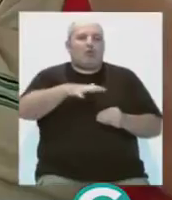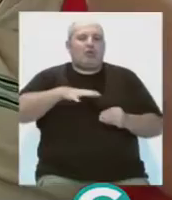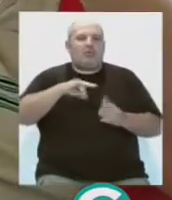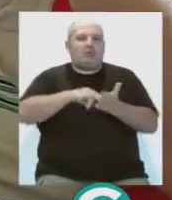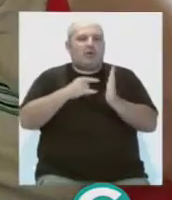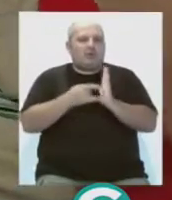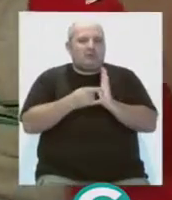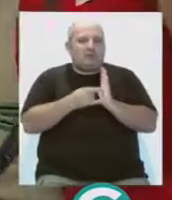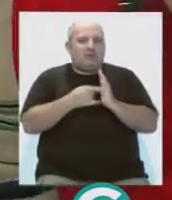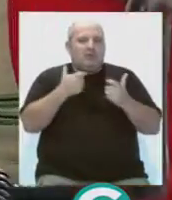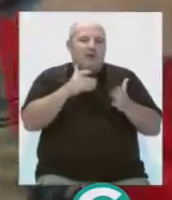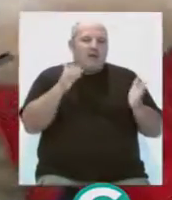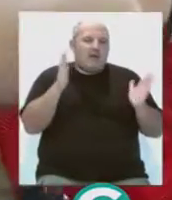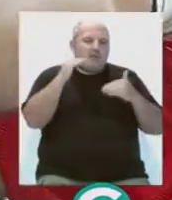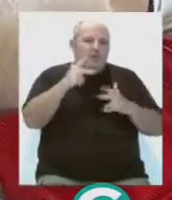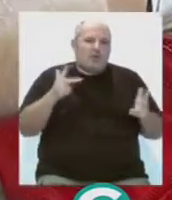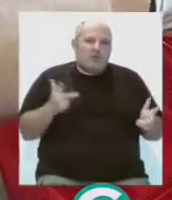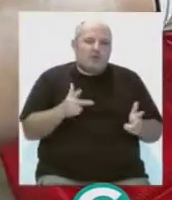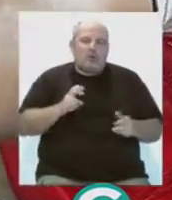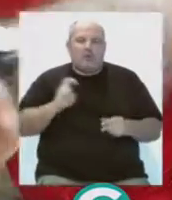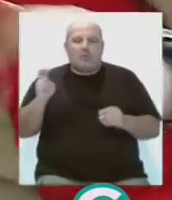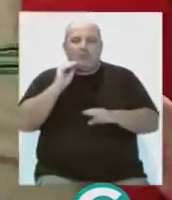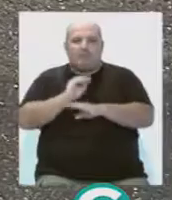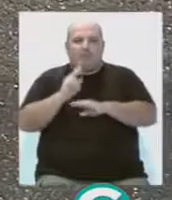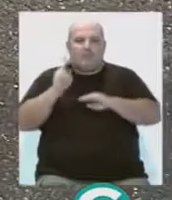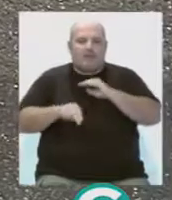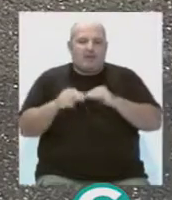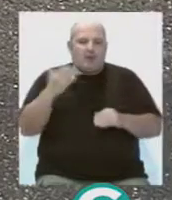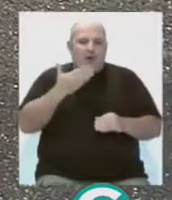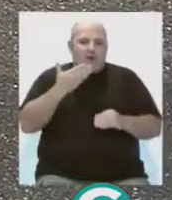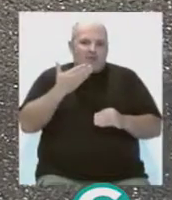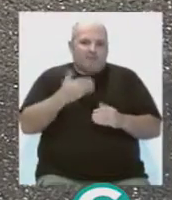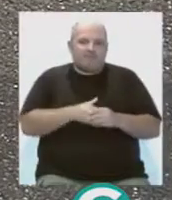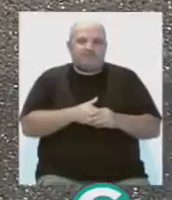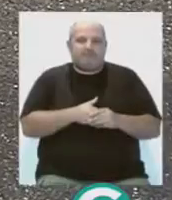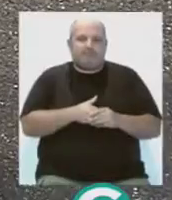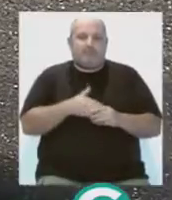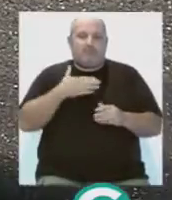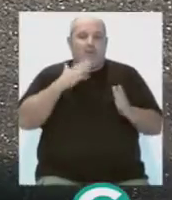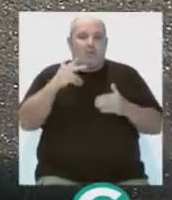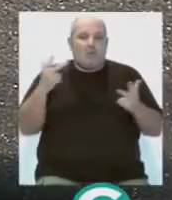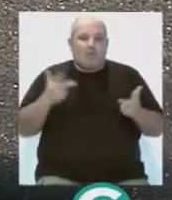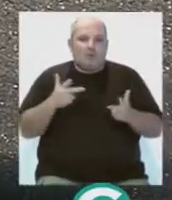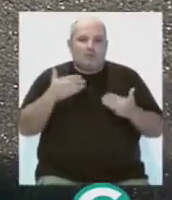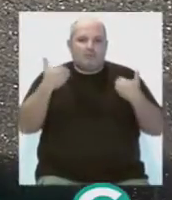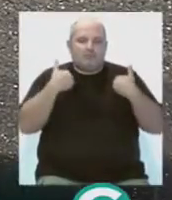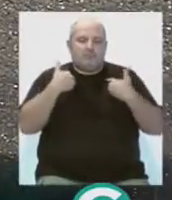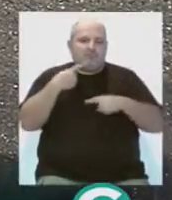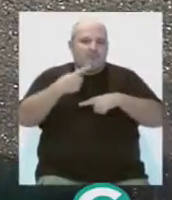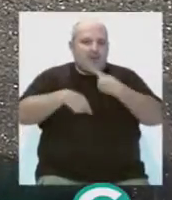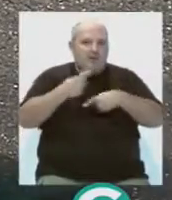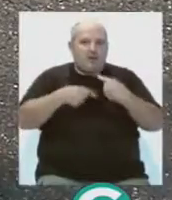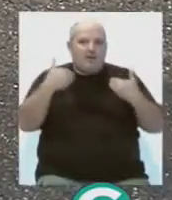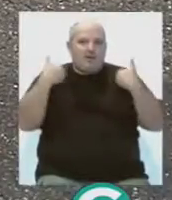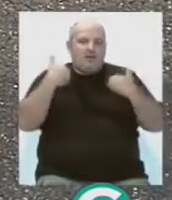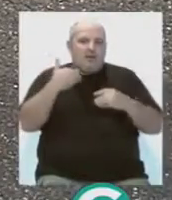dos proyectos, uno de atención urgente y otro de prevención de exclusión escolar. Uno es de atención urgente, va dirigido a familias que se